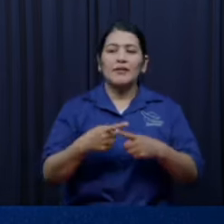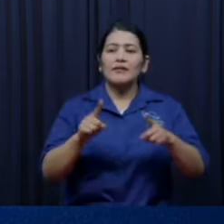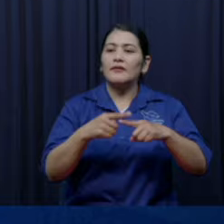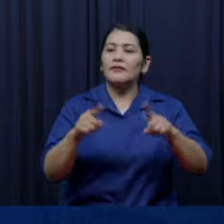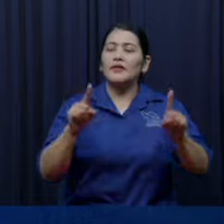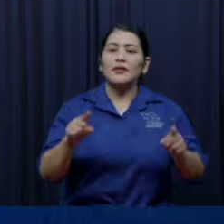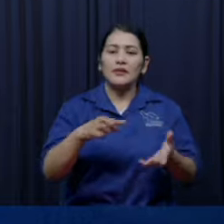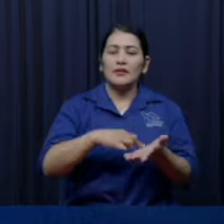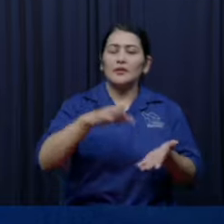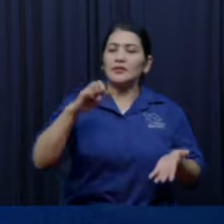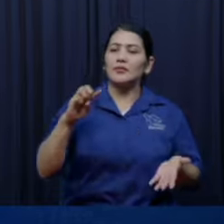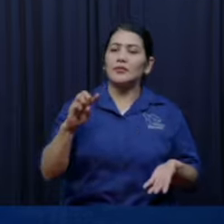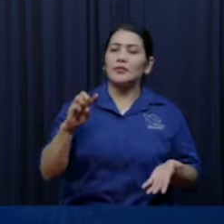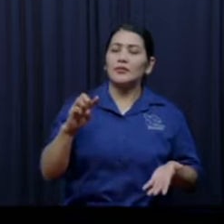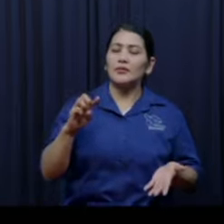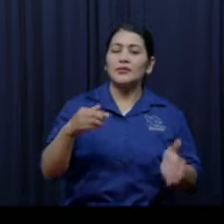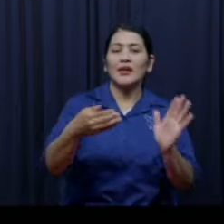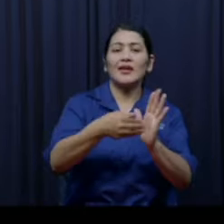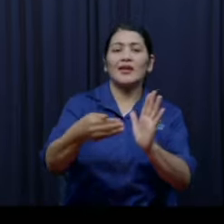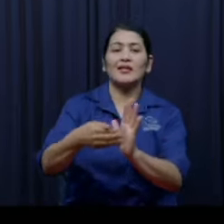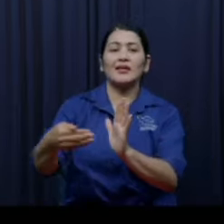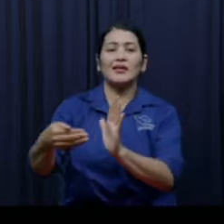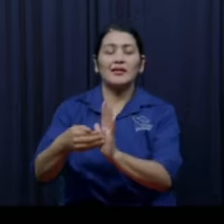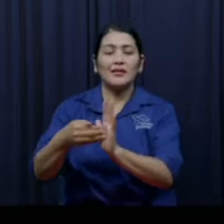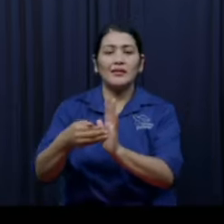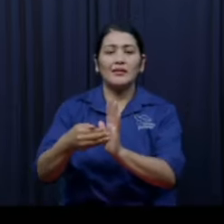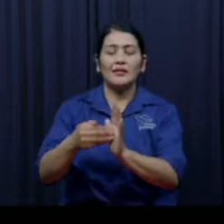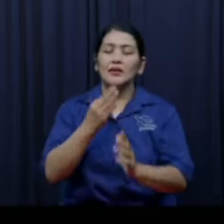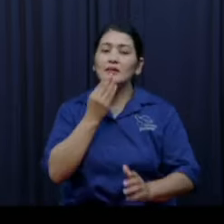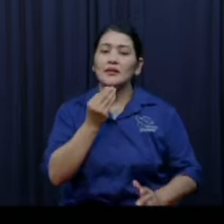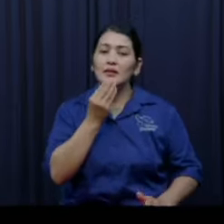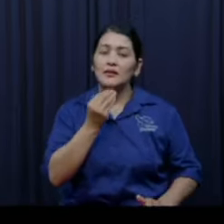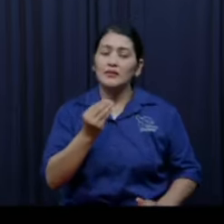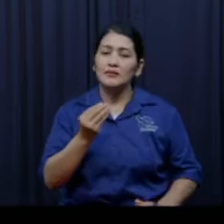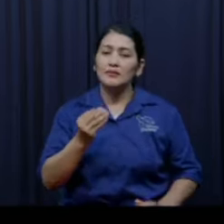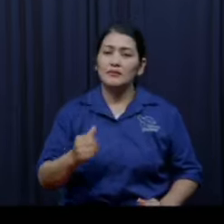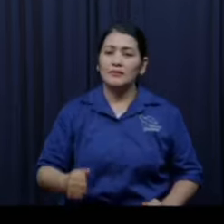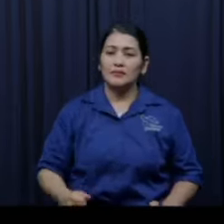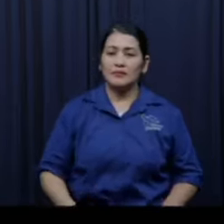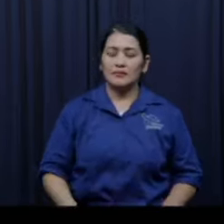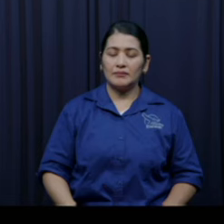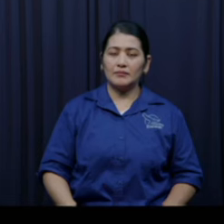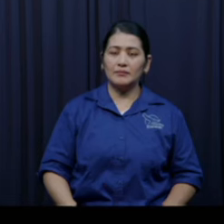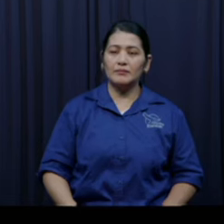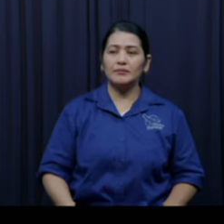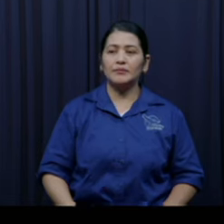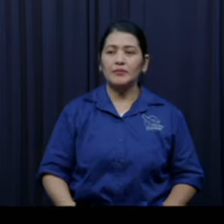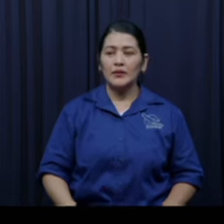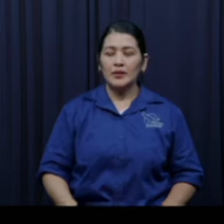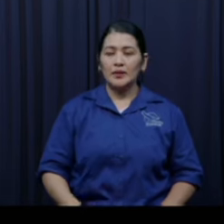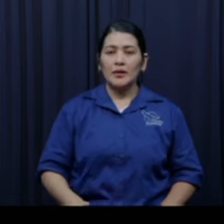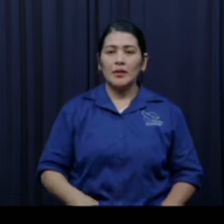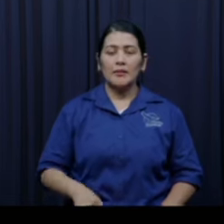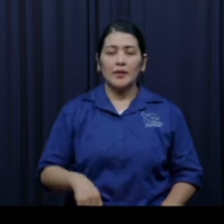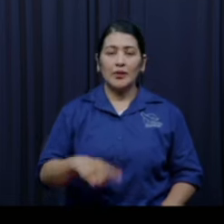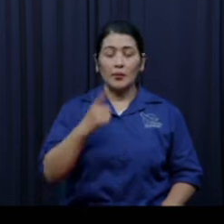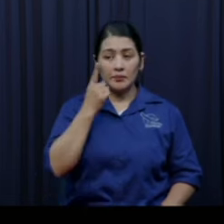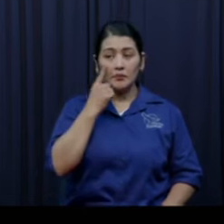Pero acá en Josué cambió el orden. Los amorreos que iban en tercer lugar